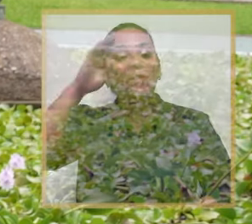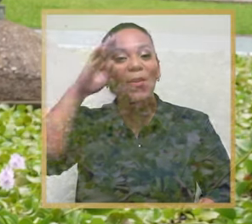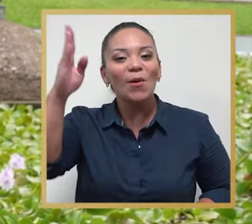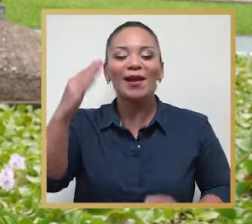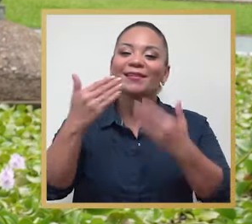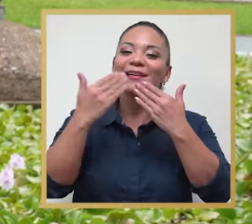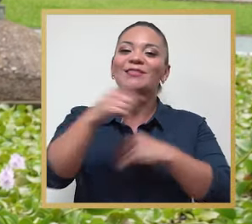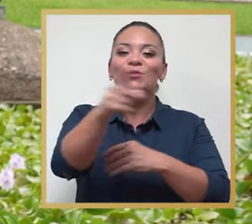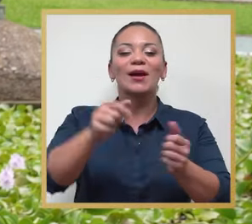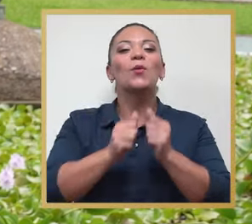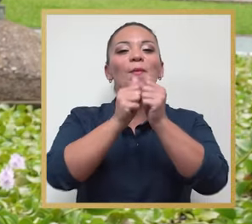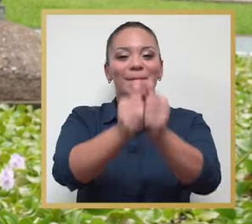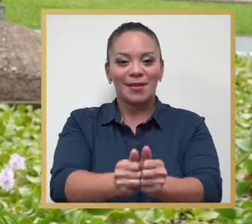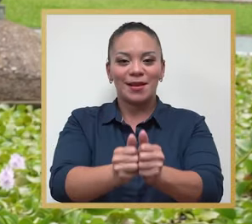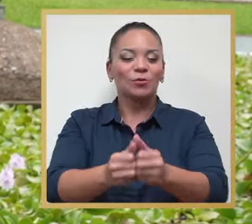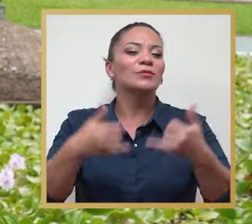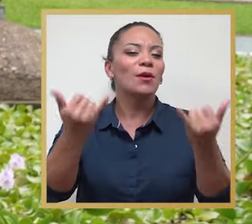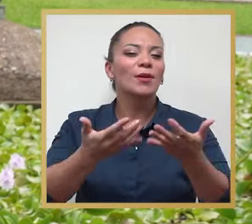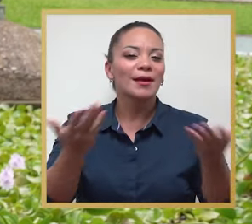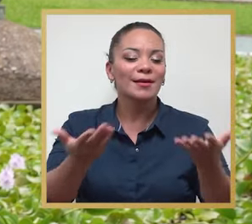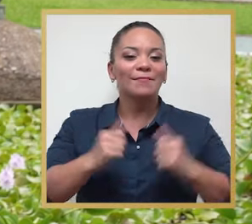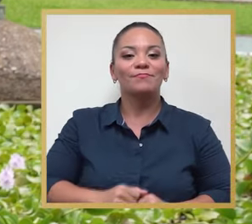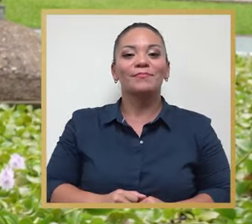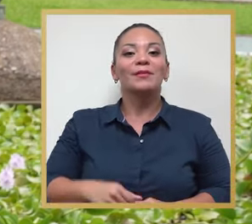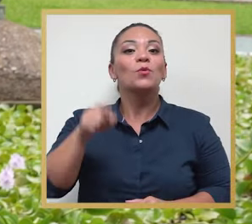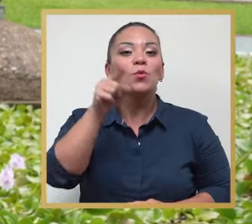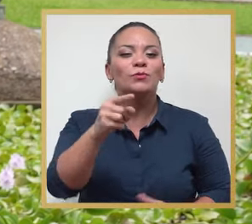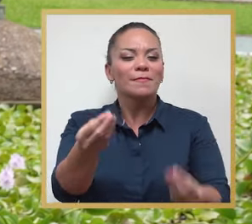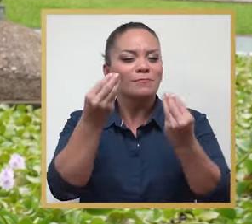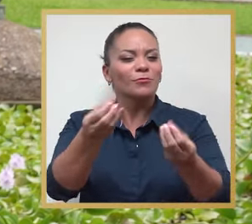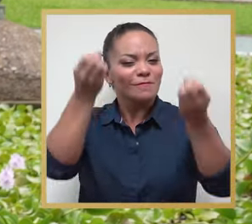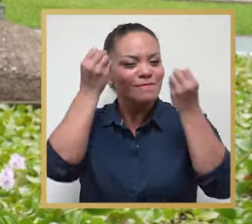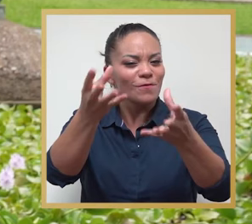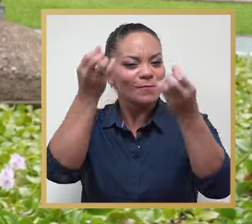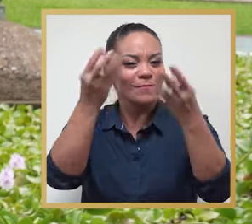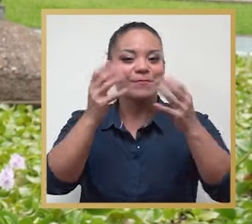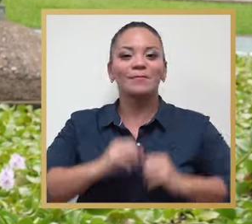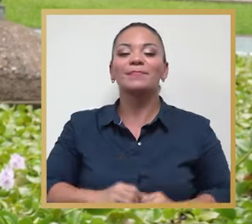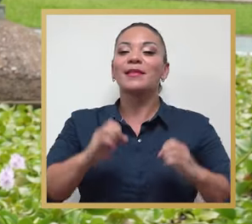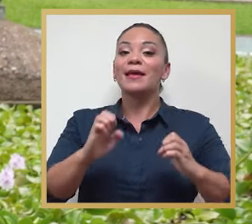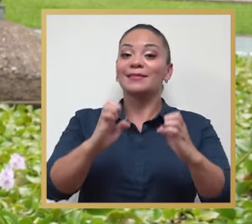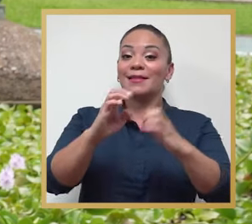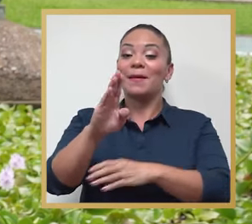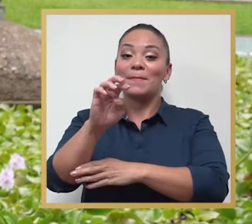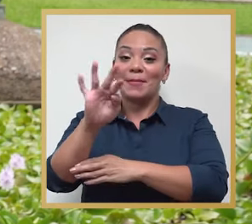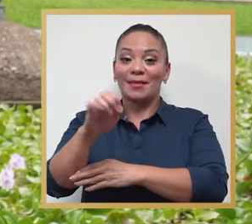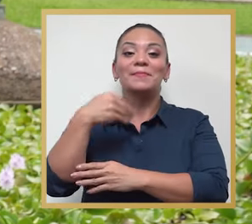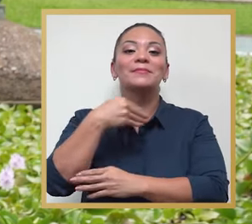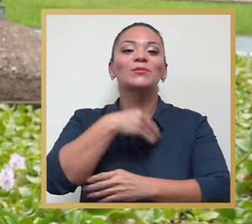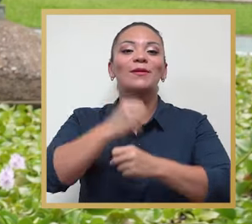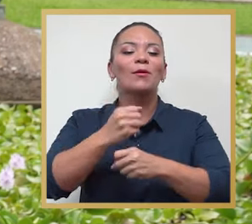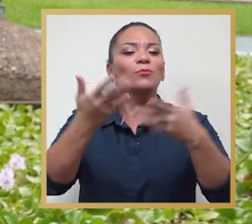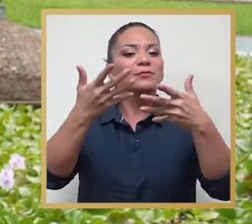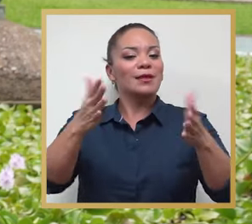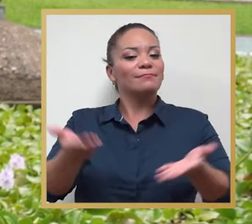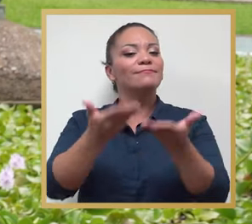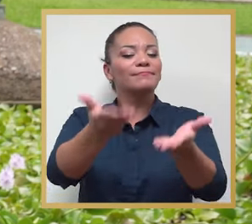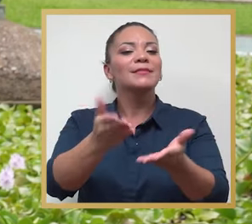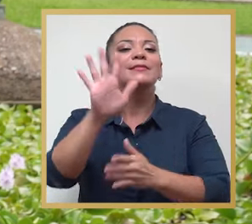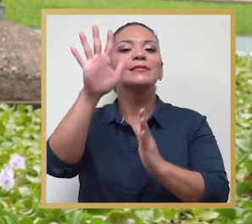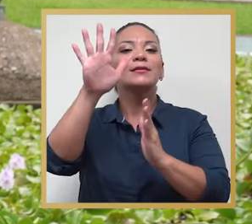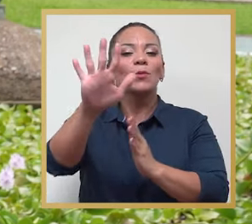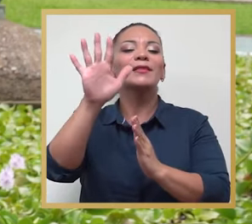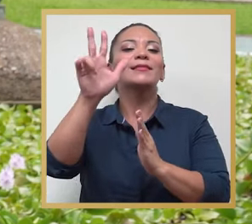Hola, gracias por acompañarnos en esta edición de Infórmate Más. La estrategia brete del Ministerio de Trabajo ya puso a